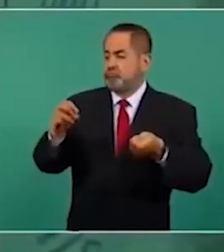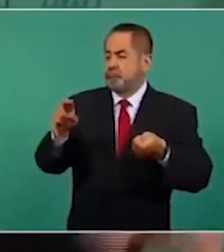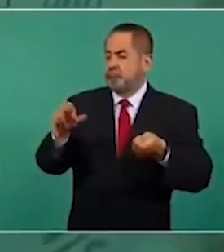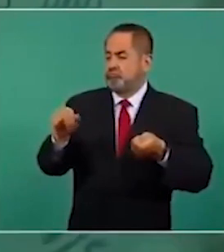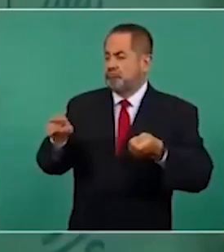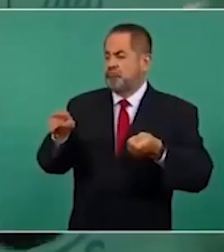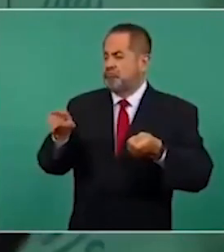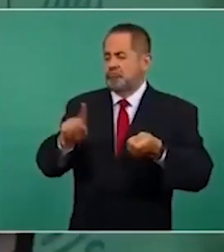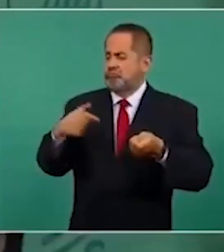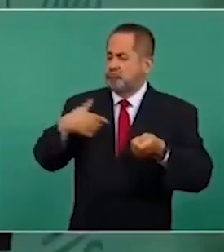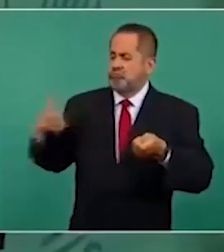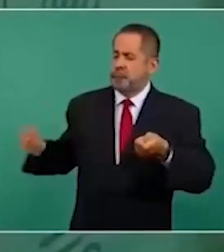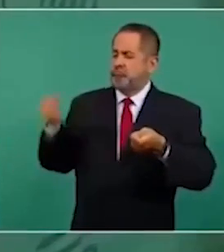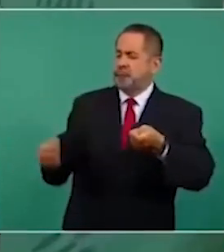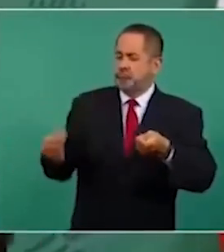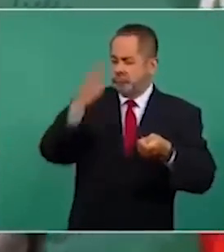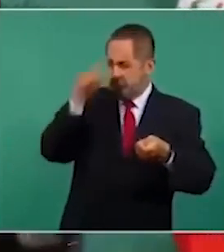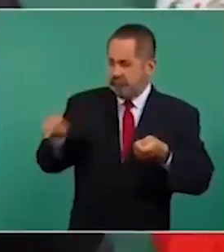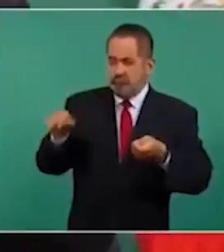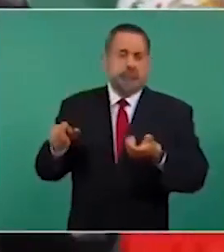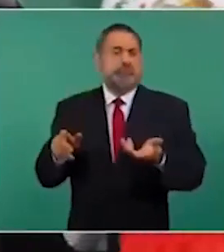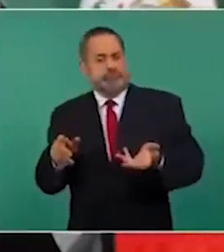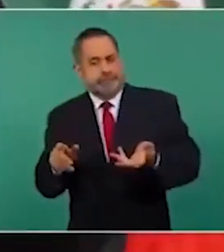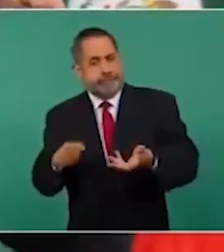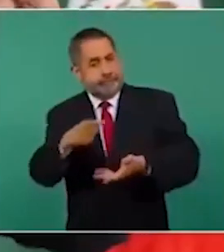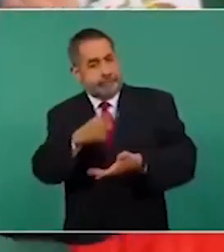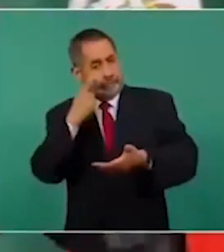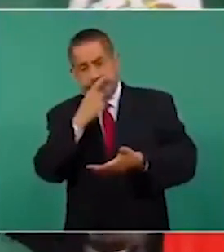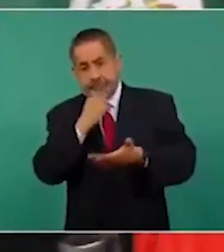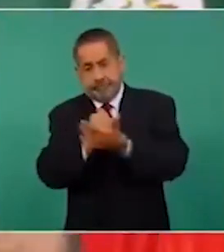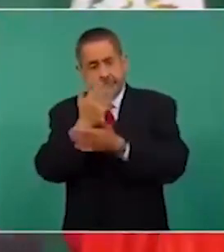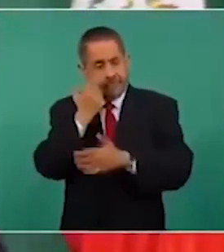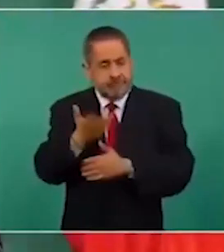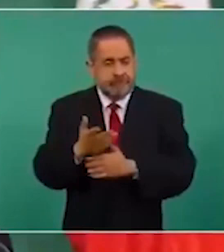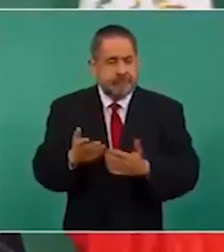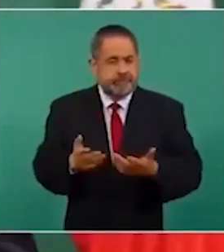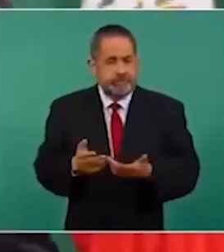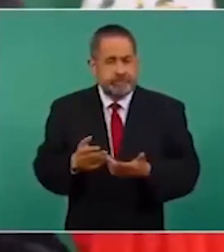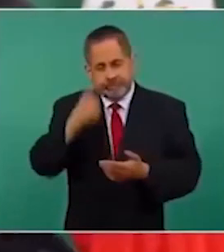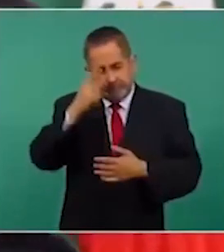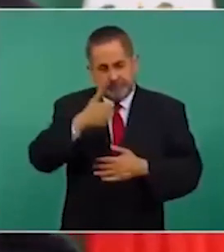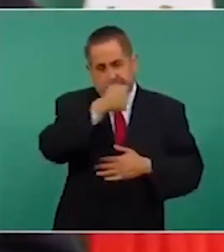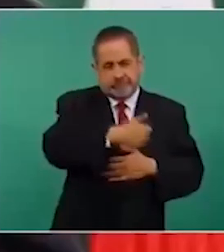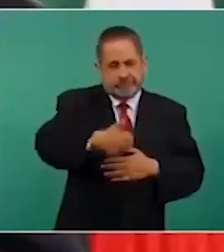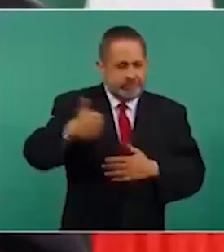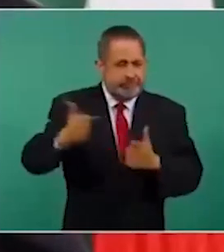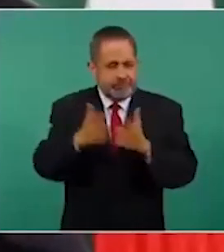y él decidía quién iba a ser candidato de cada partido